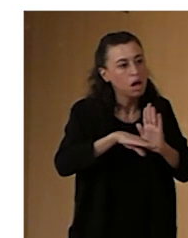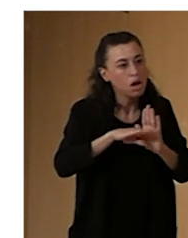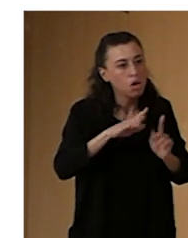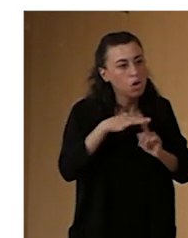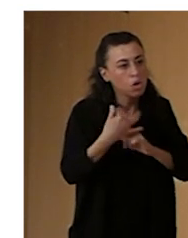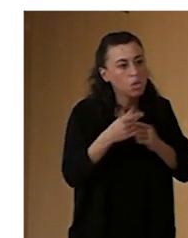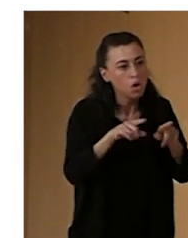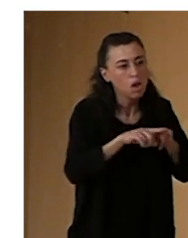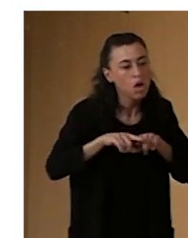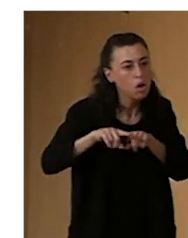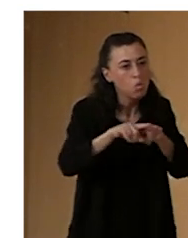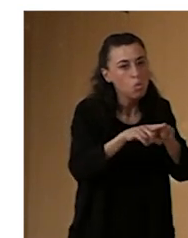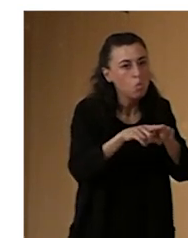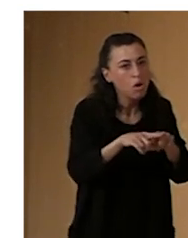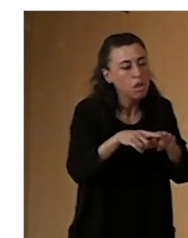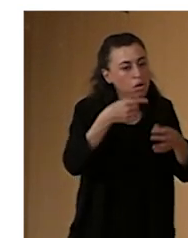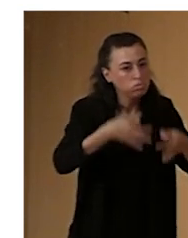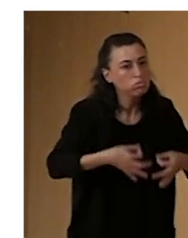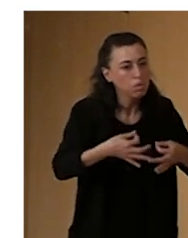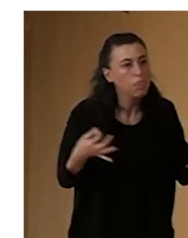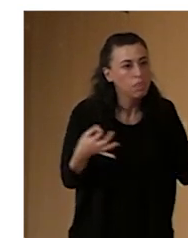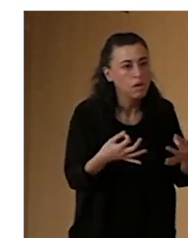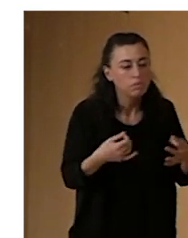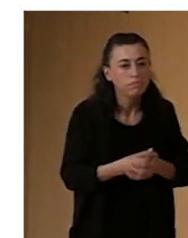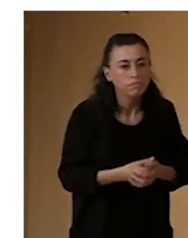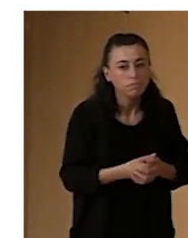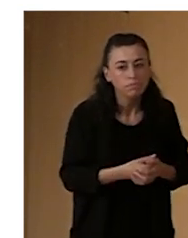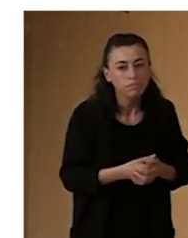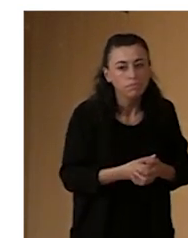En resumidas cuentas, y ya finalizo esta parte introductoria,